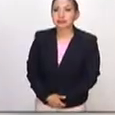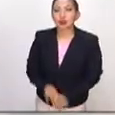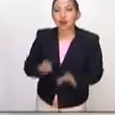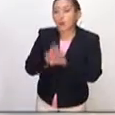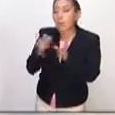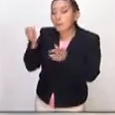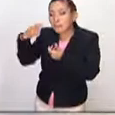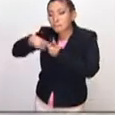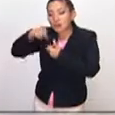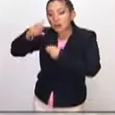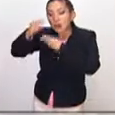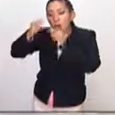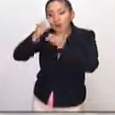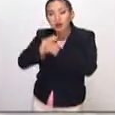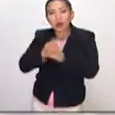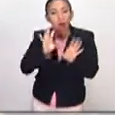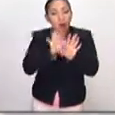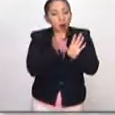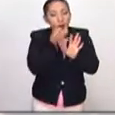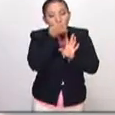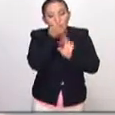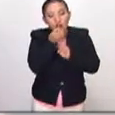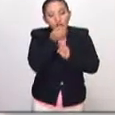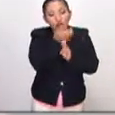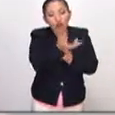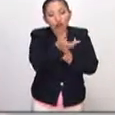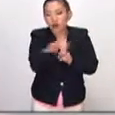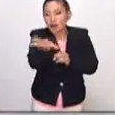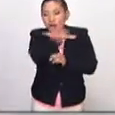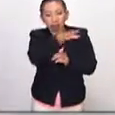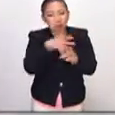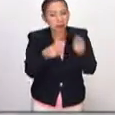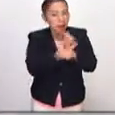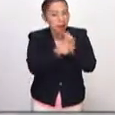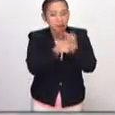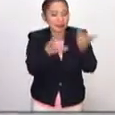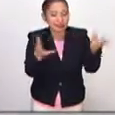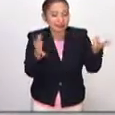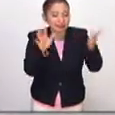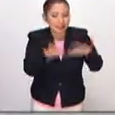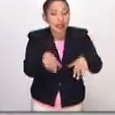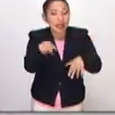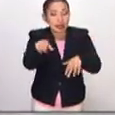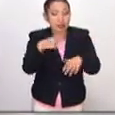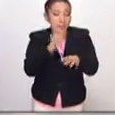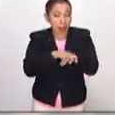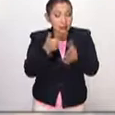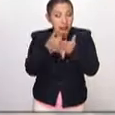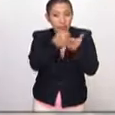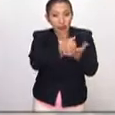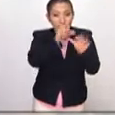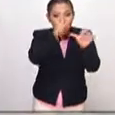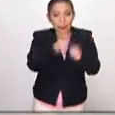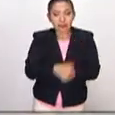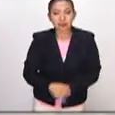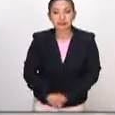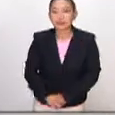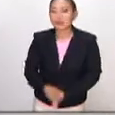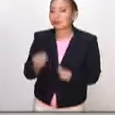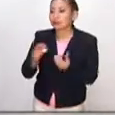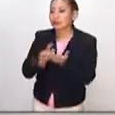De cómo formar parte del mundo de O sea, poner una flor en donde hay caos. Yo creo que eso es un poco lo que hace el arte.